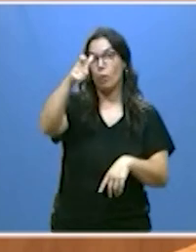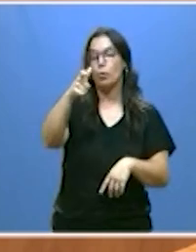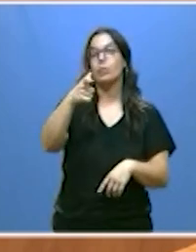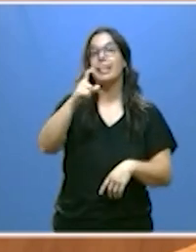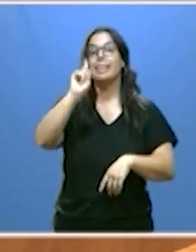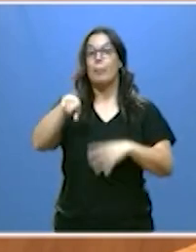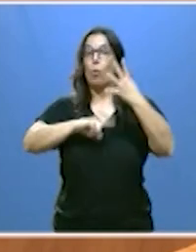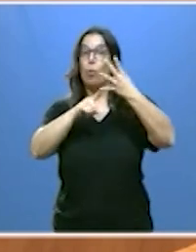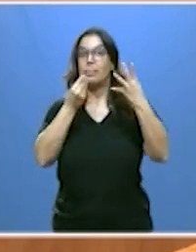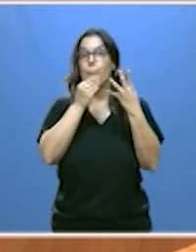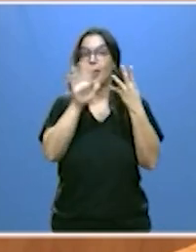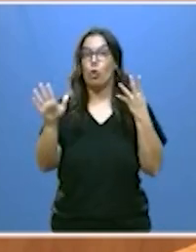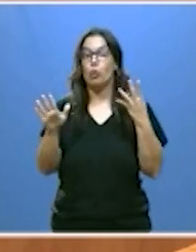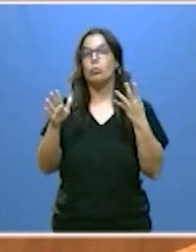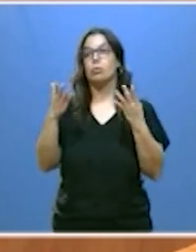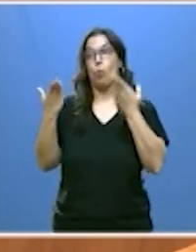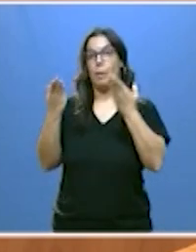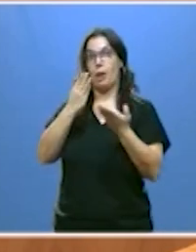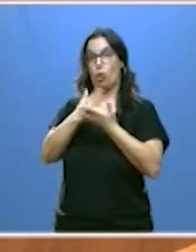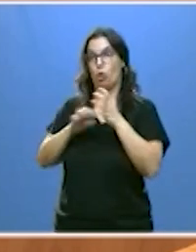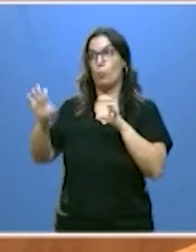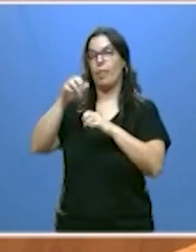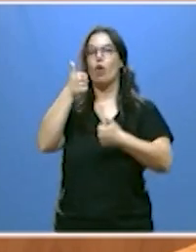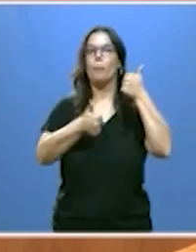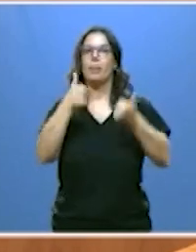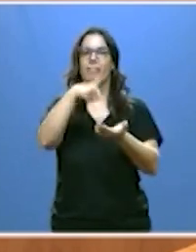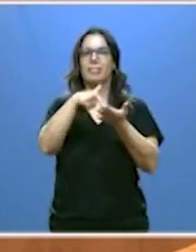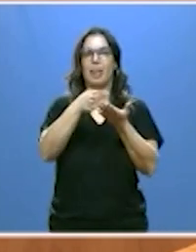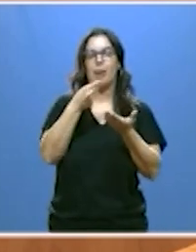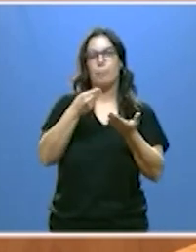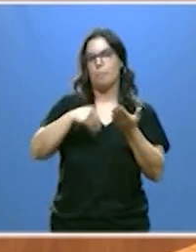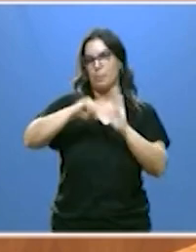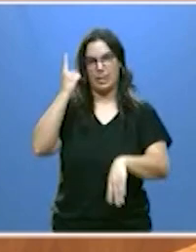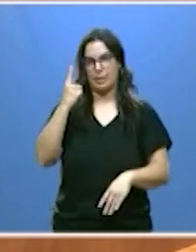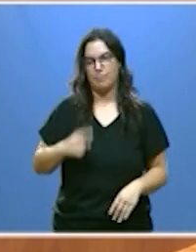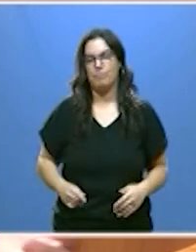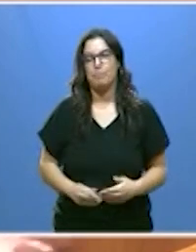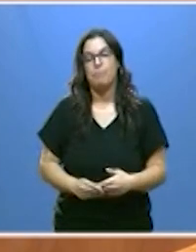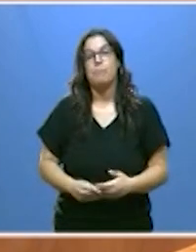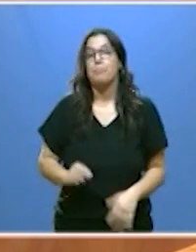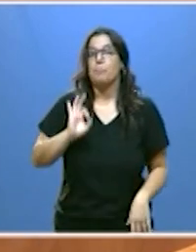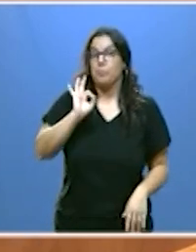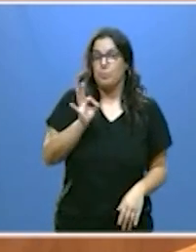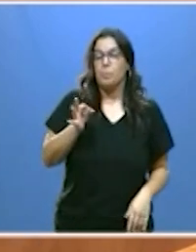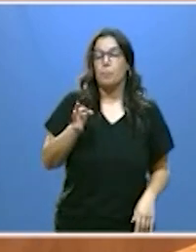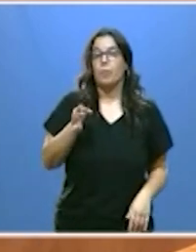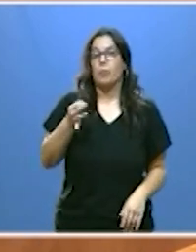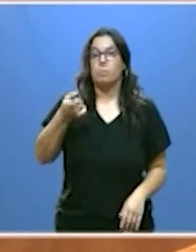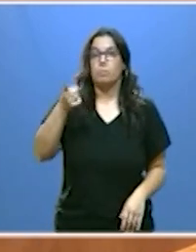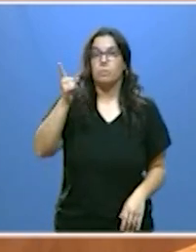ranking de comunidades autónomas con mayor competitividad fiscal. Es verdad también que